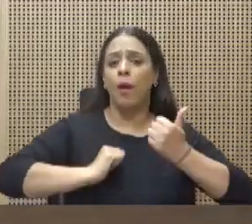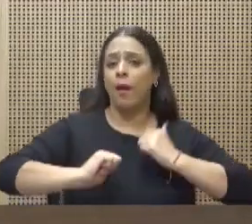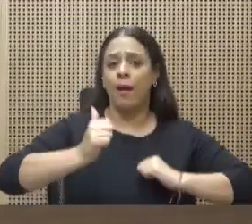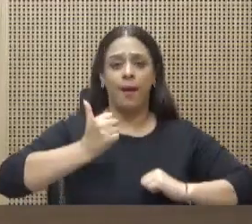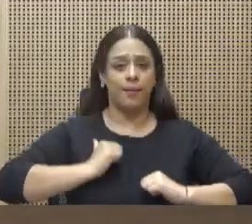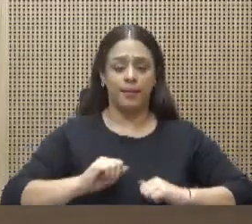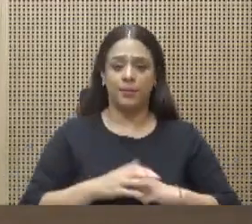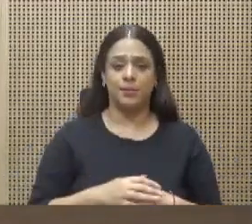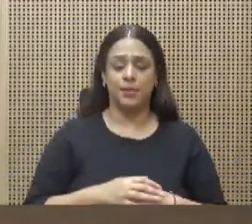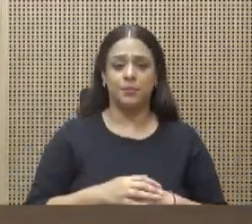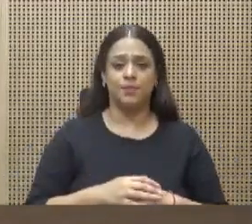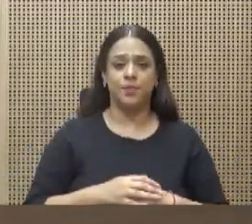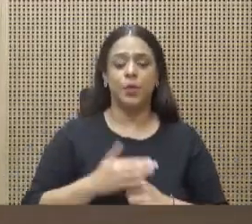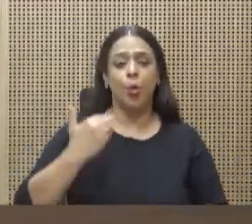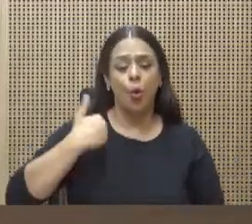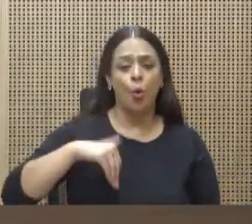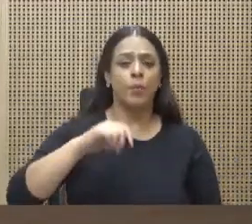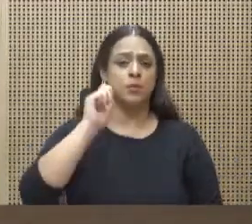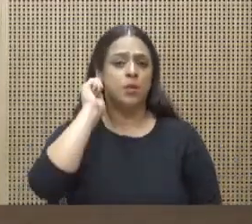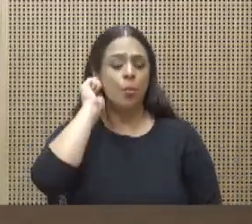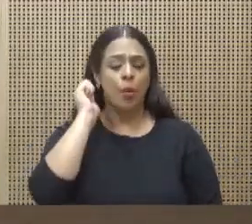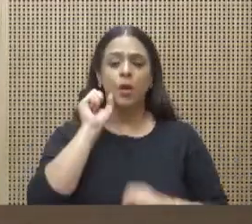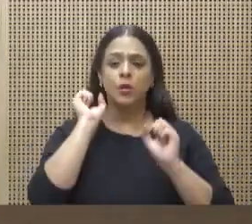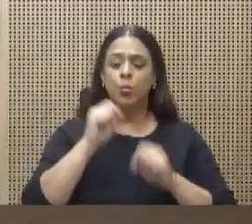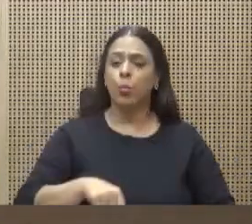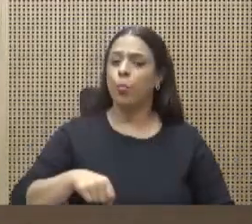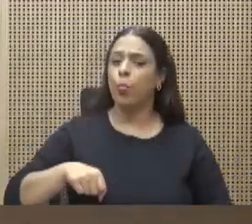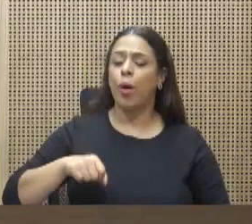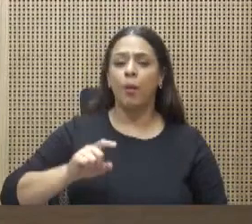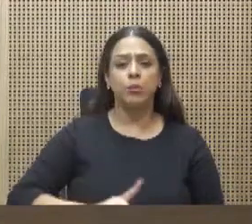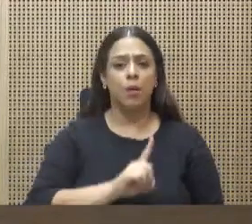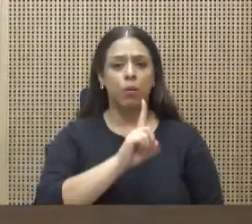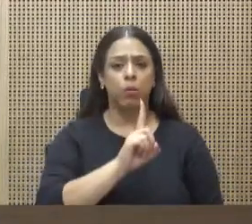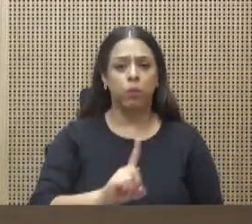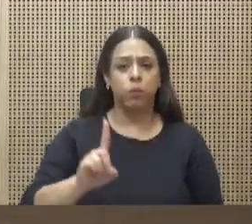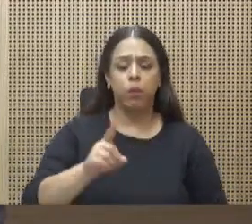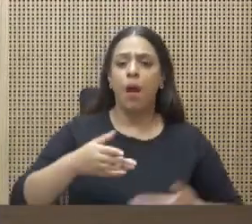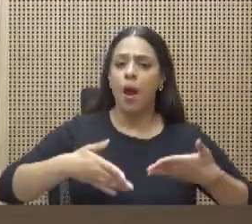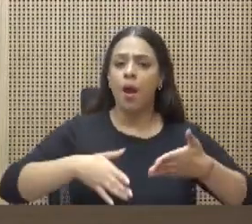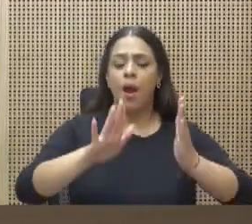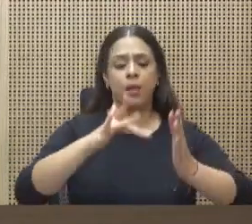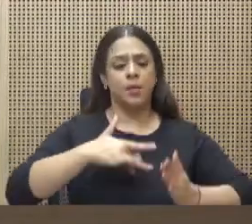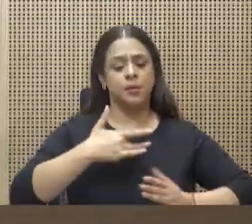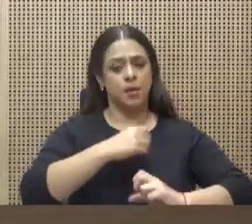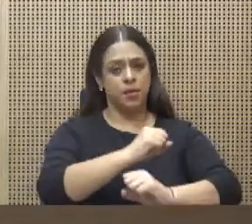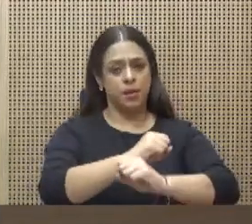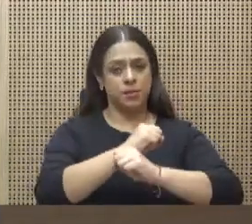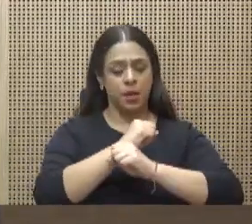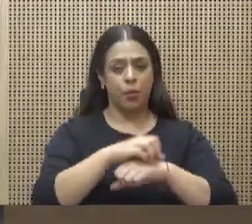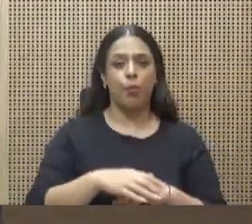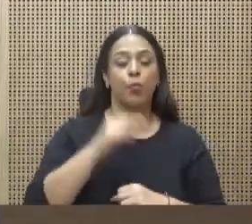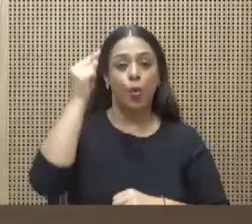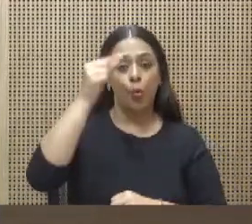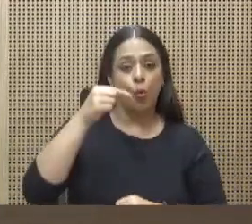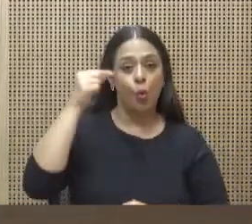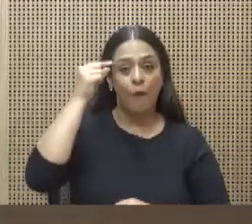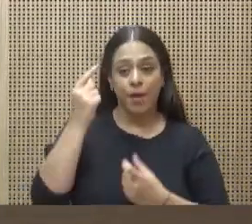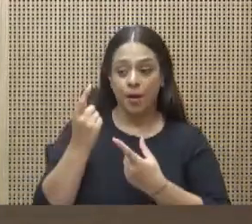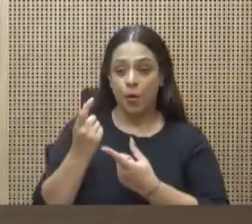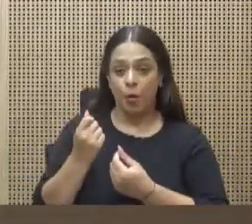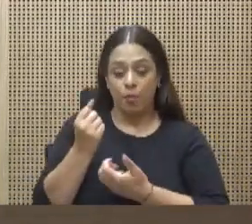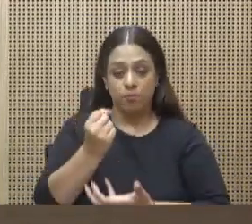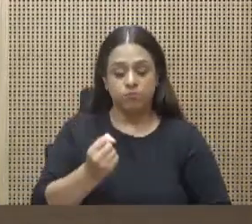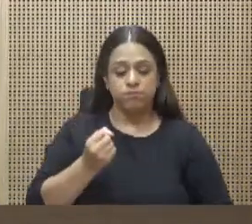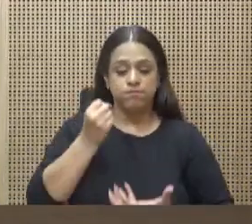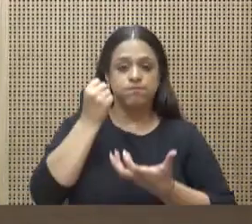por la calle y sentirnos seguros. Donde el gobierno invierta la plata de una forma que verdaderamente beneficia a los